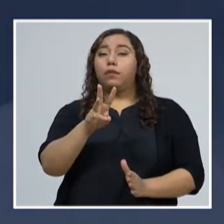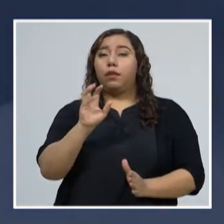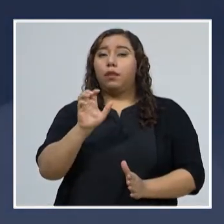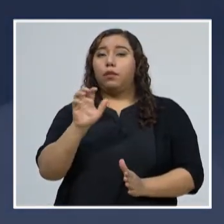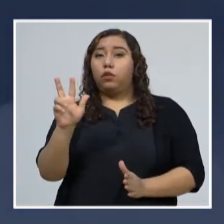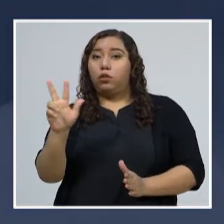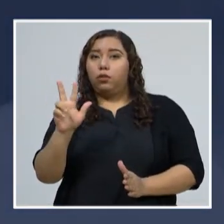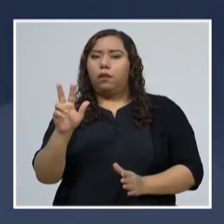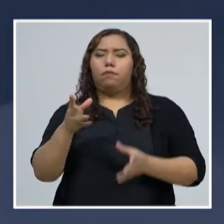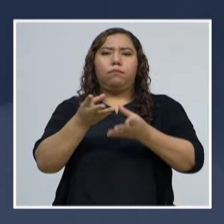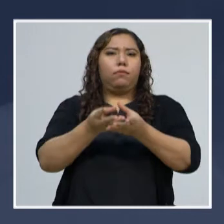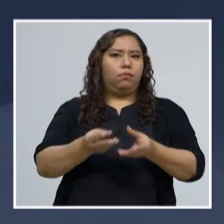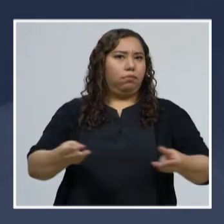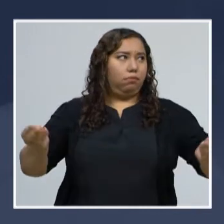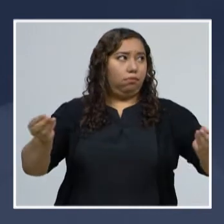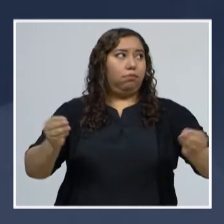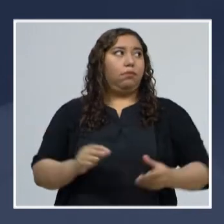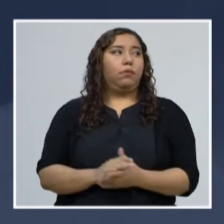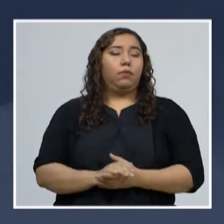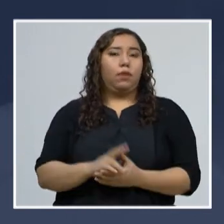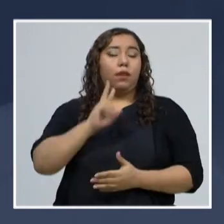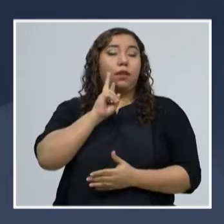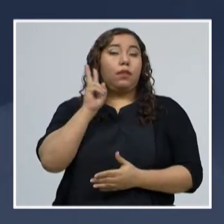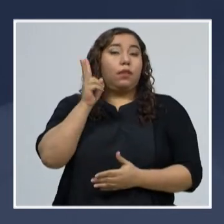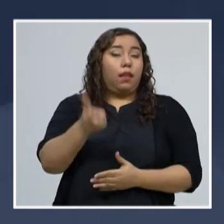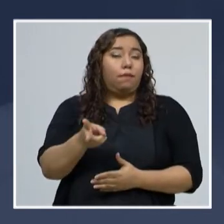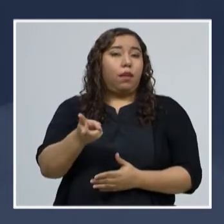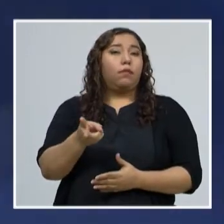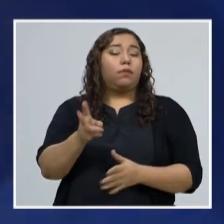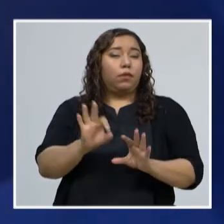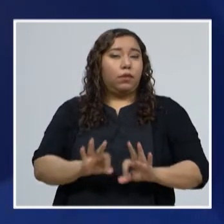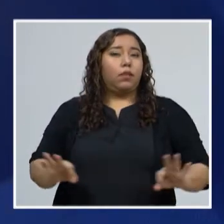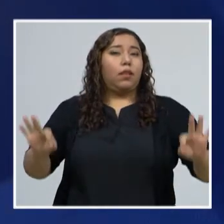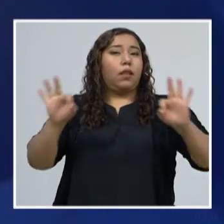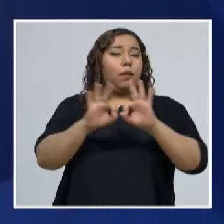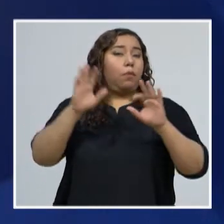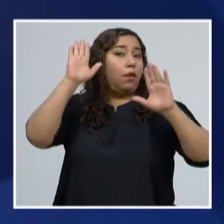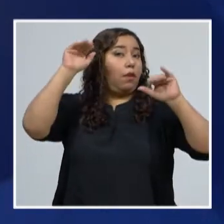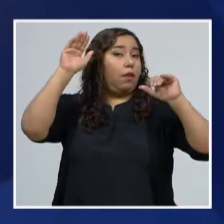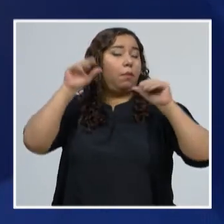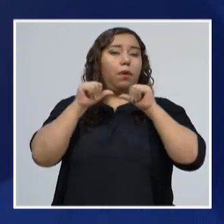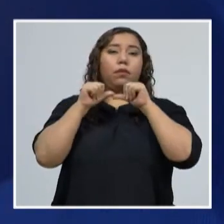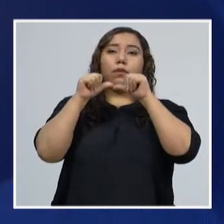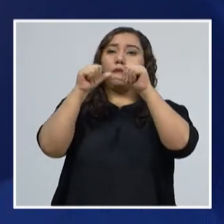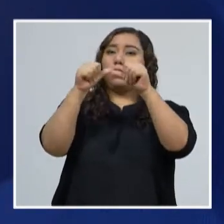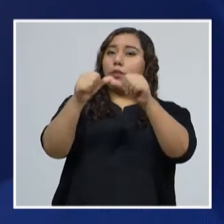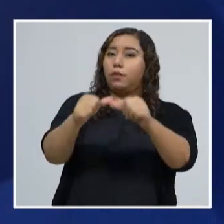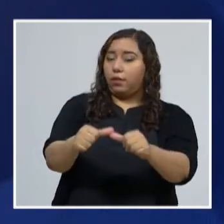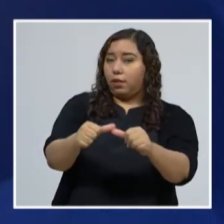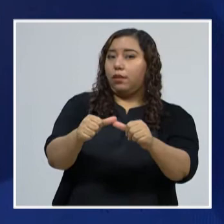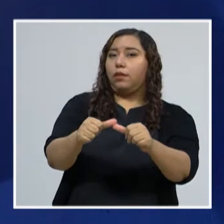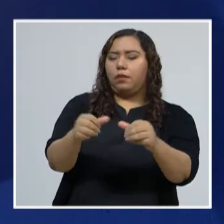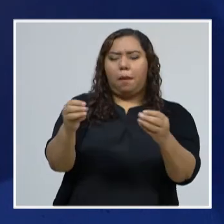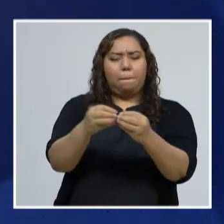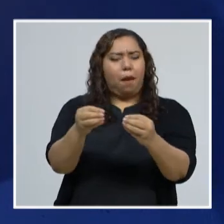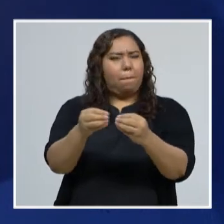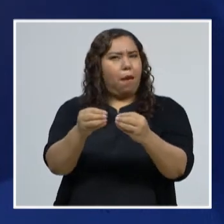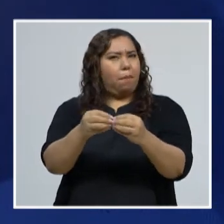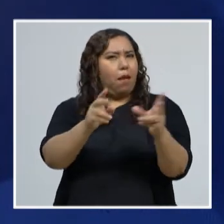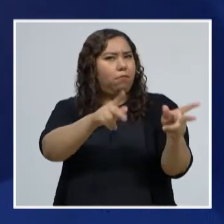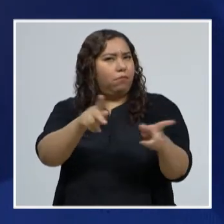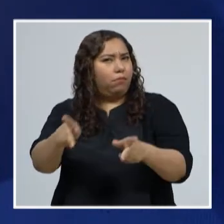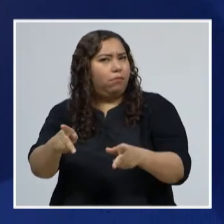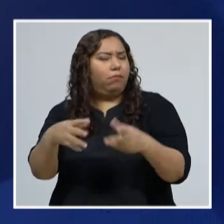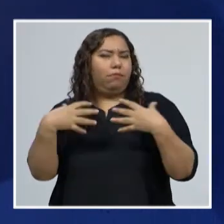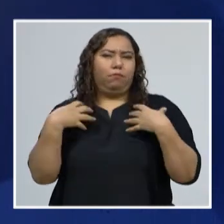hasta este día. Una cantidad importante, esperemos, que continúe elevándose el número de compatriotas que se recuperan y vencen